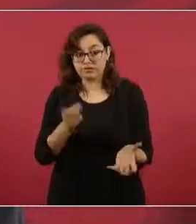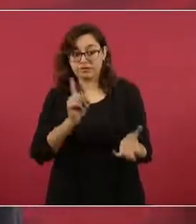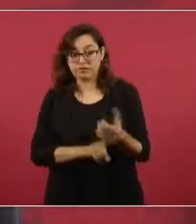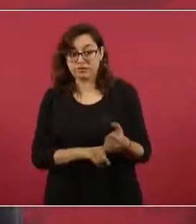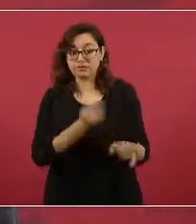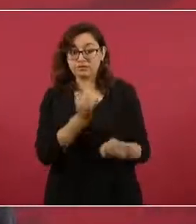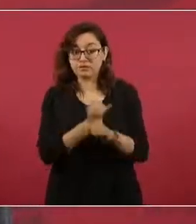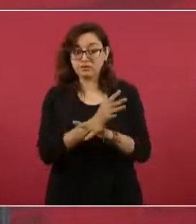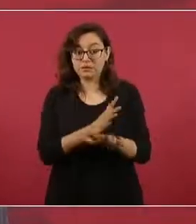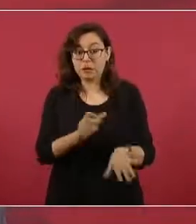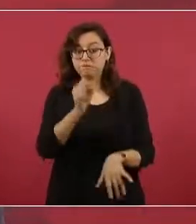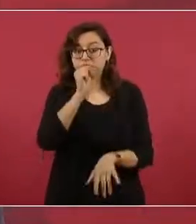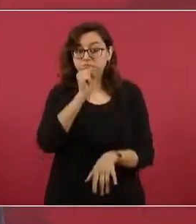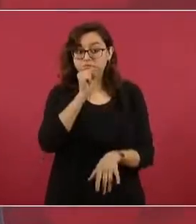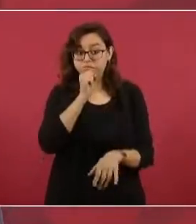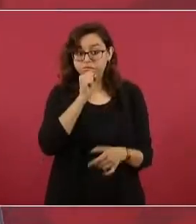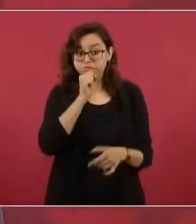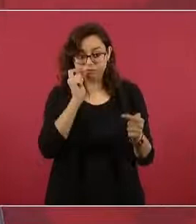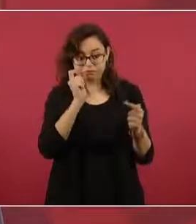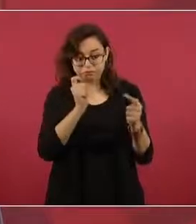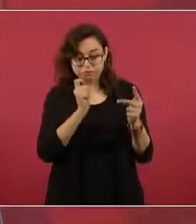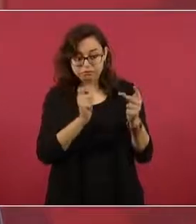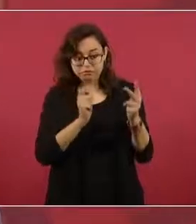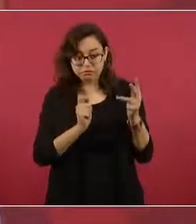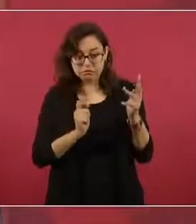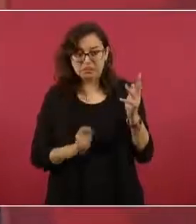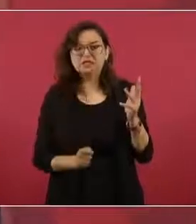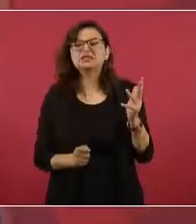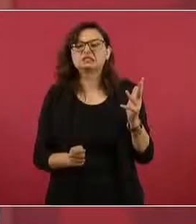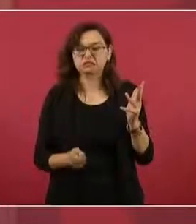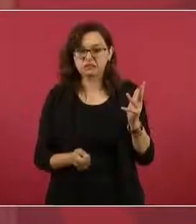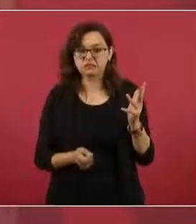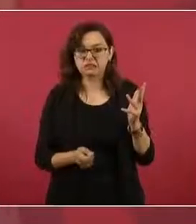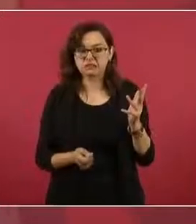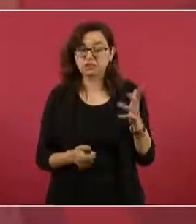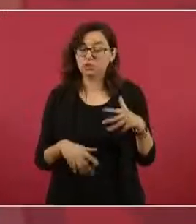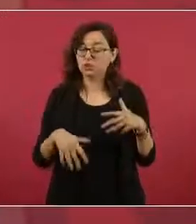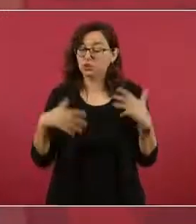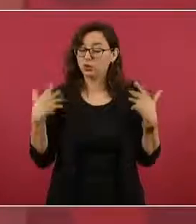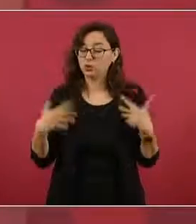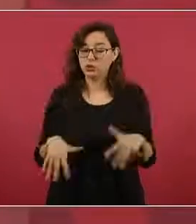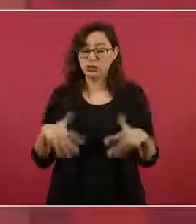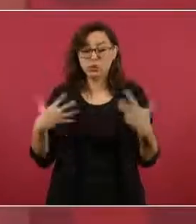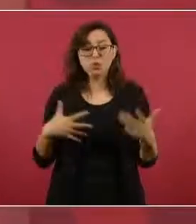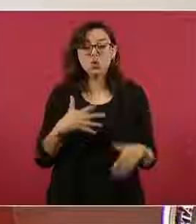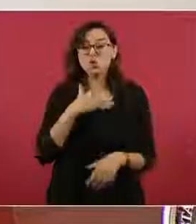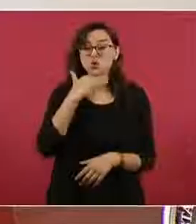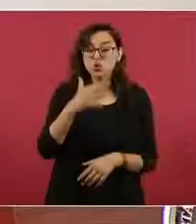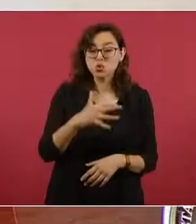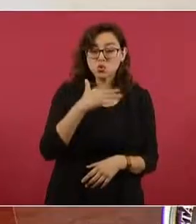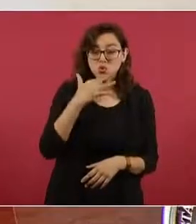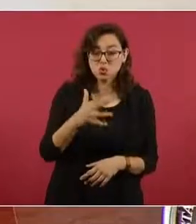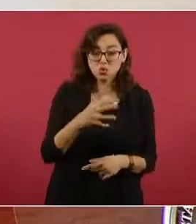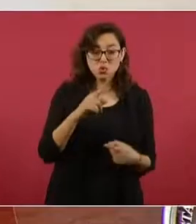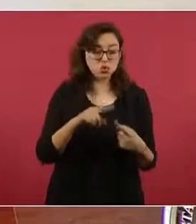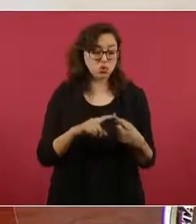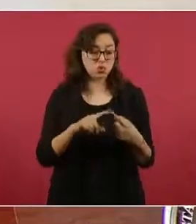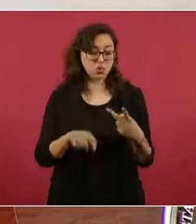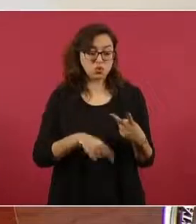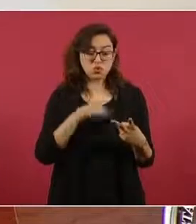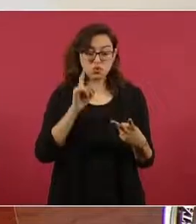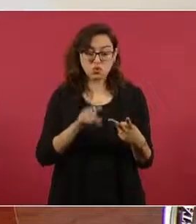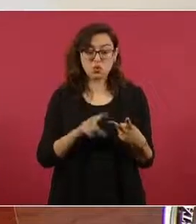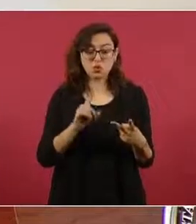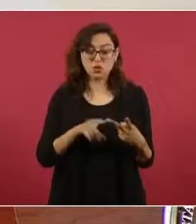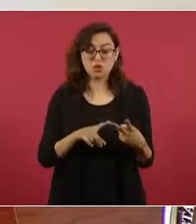hay actos de corrupción, en esa